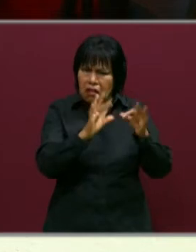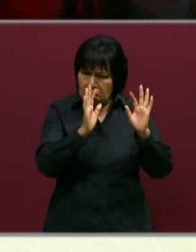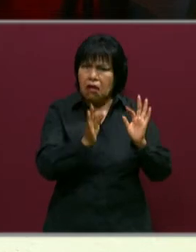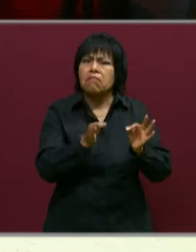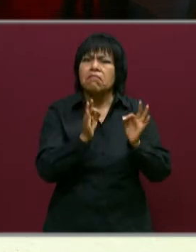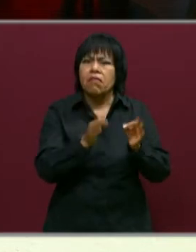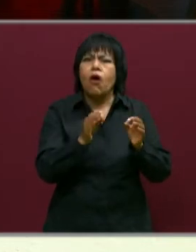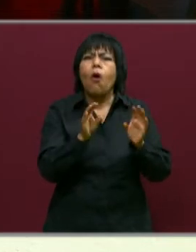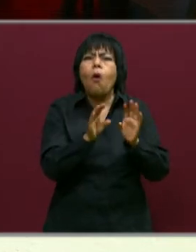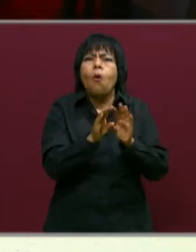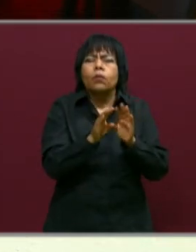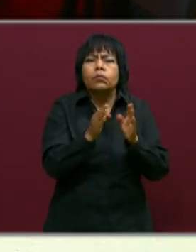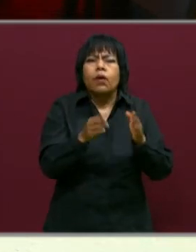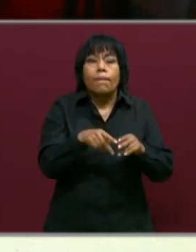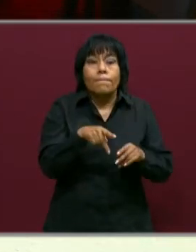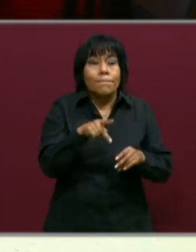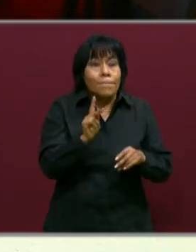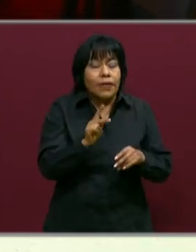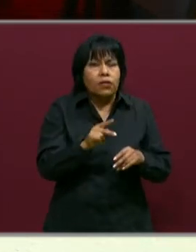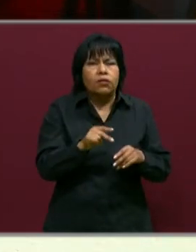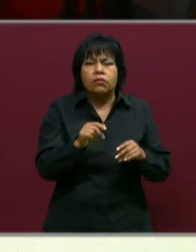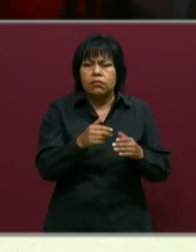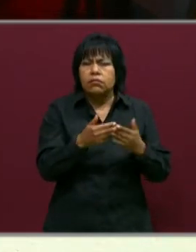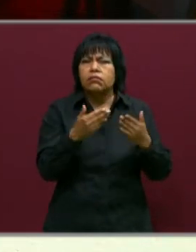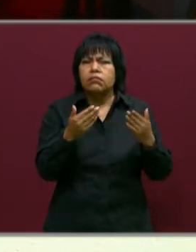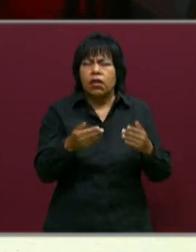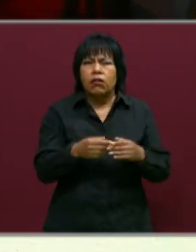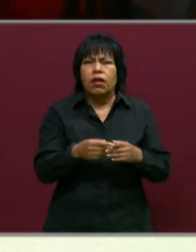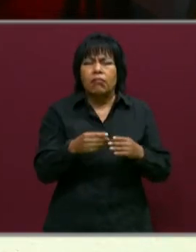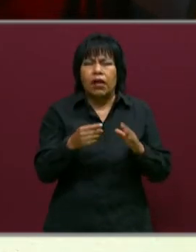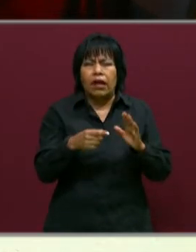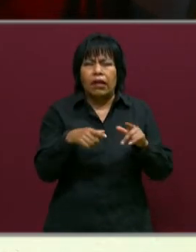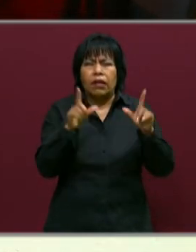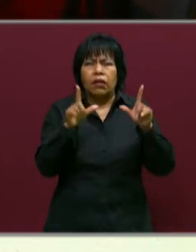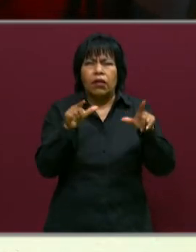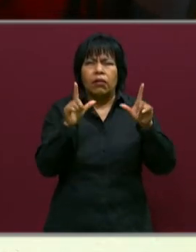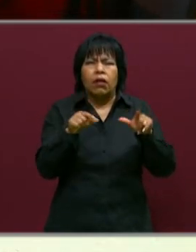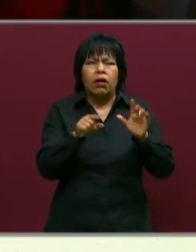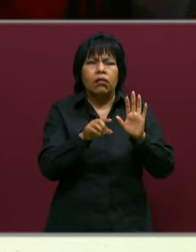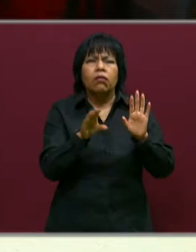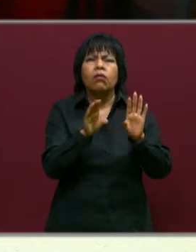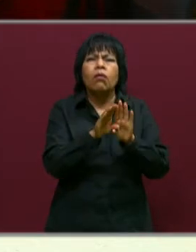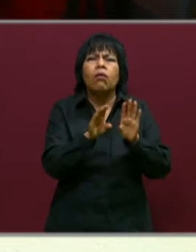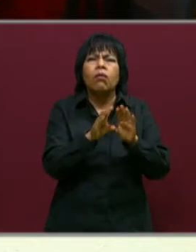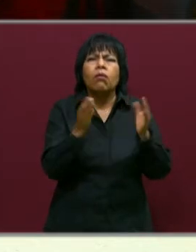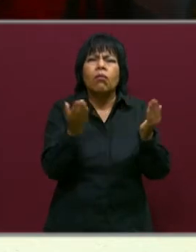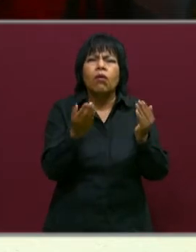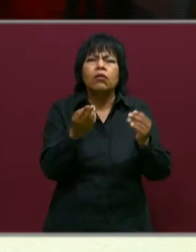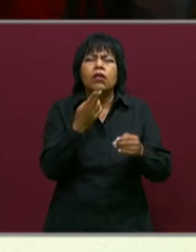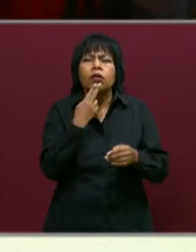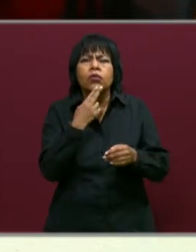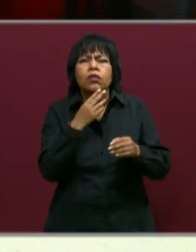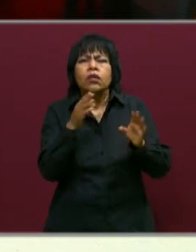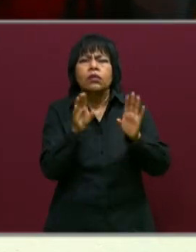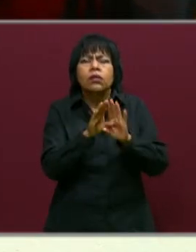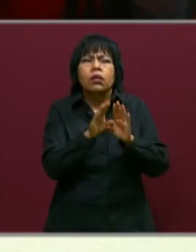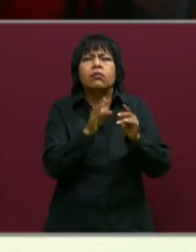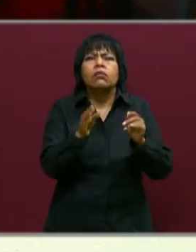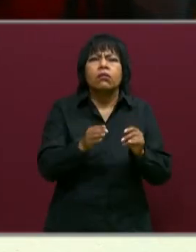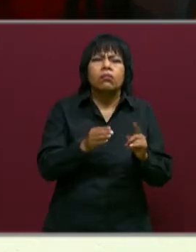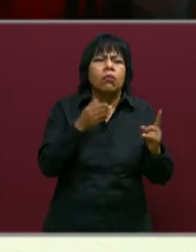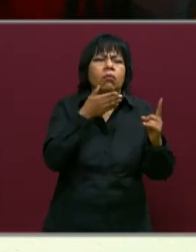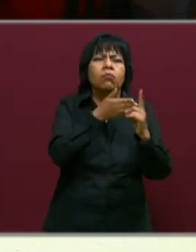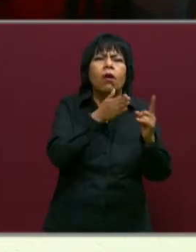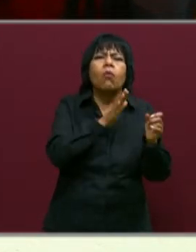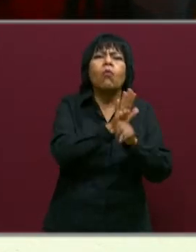bien acerca de ellas, pero que en un momento más daremos, incluso pondremos las imágenes de estas fichas, cómo se tienen que utilizar, cuál es el